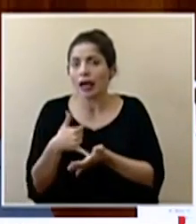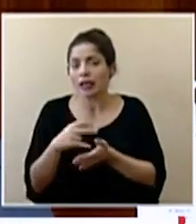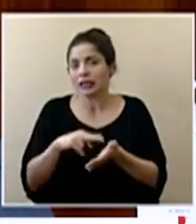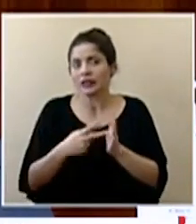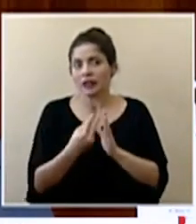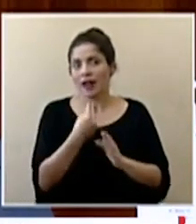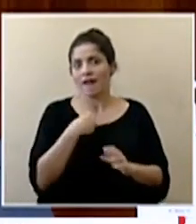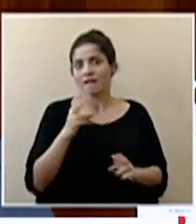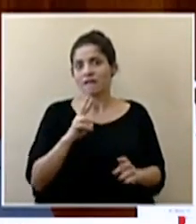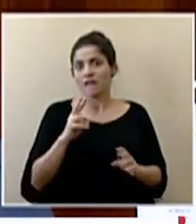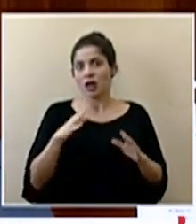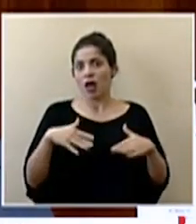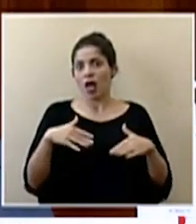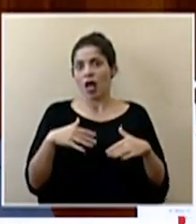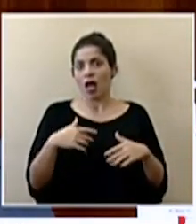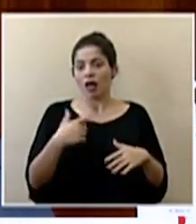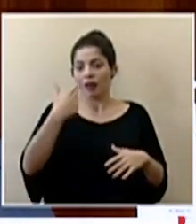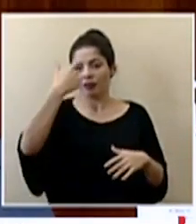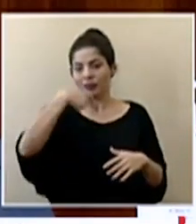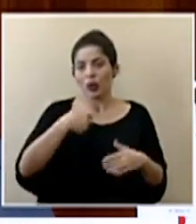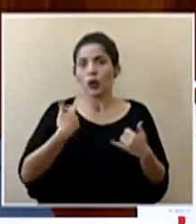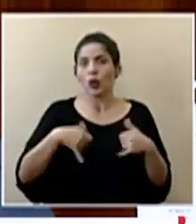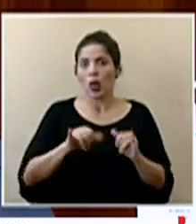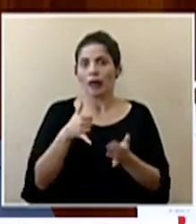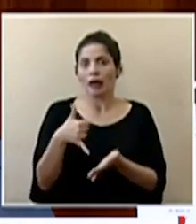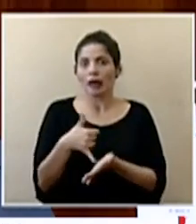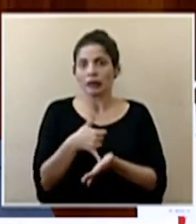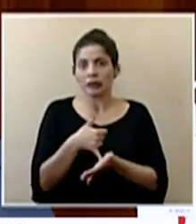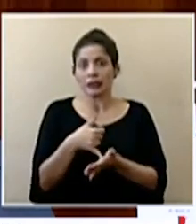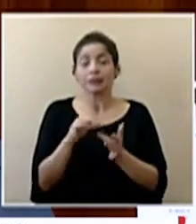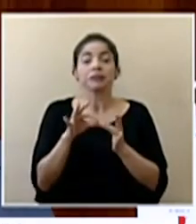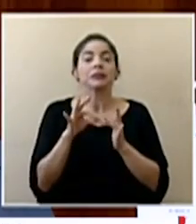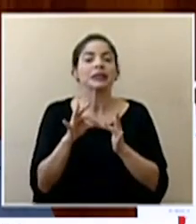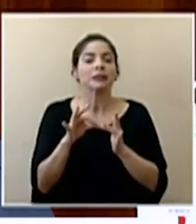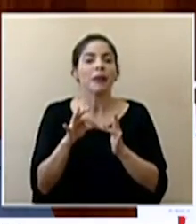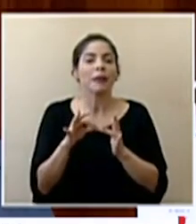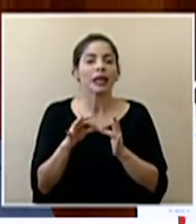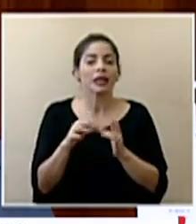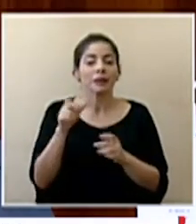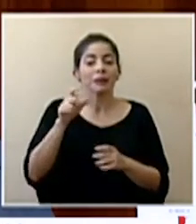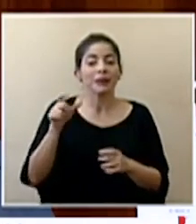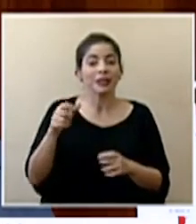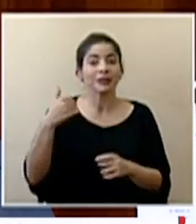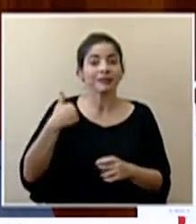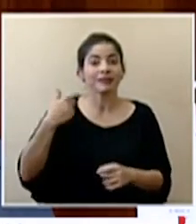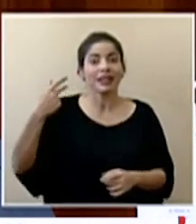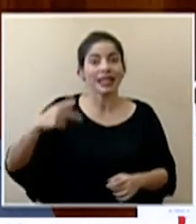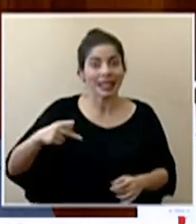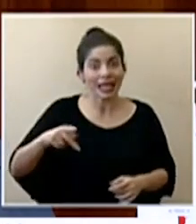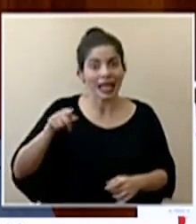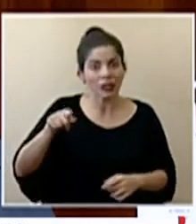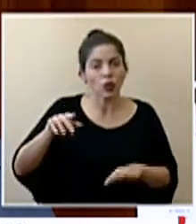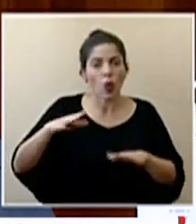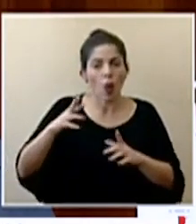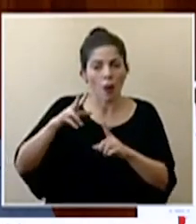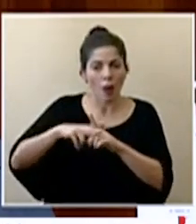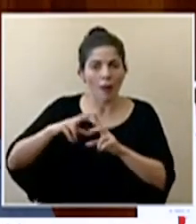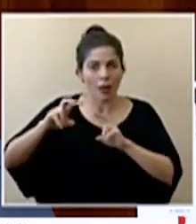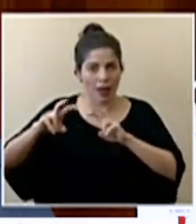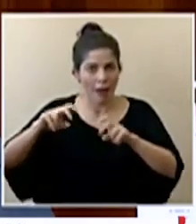contraído el virus y que quedan en ese estado de fragilidad especialmente en los que tienen factores de riesgo pero